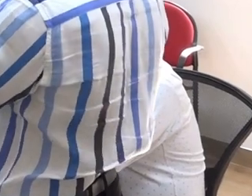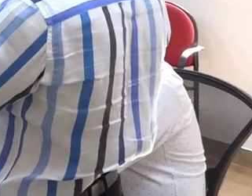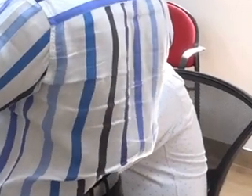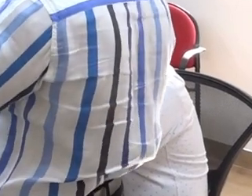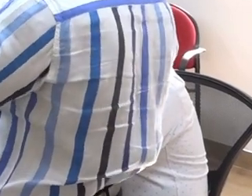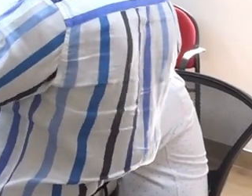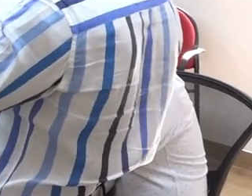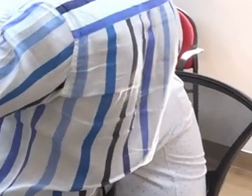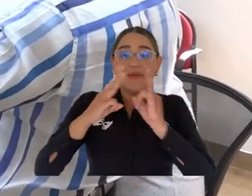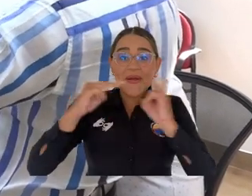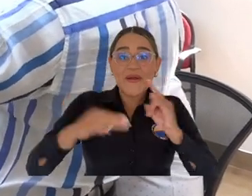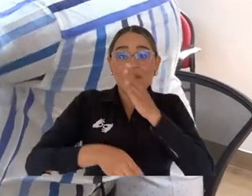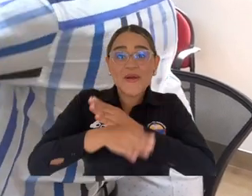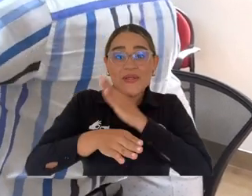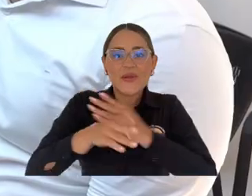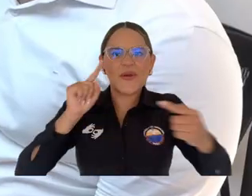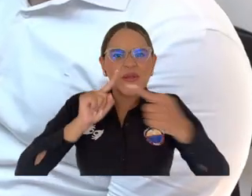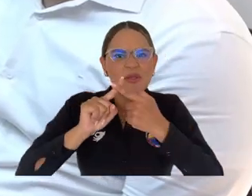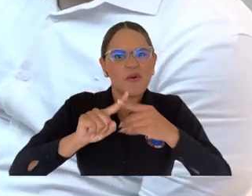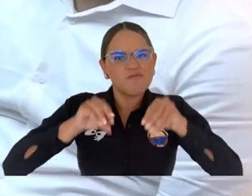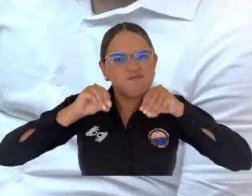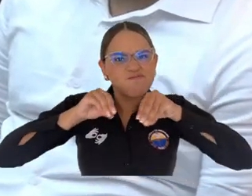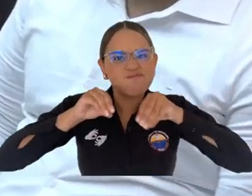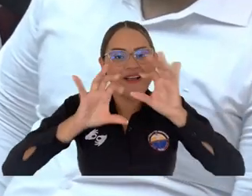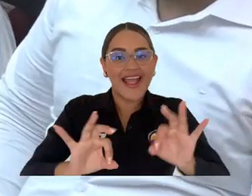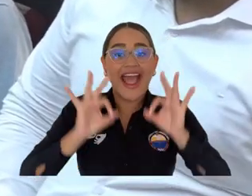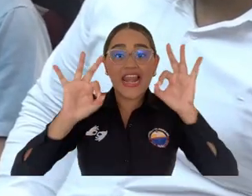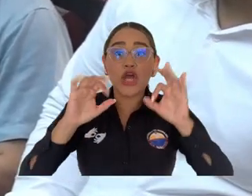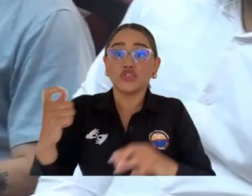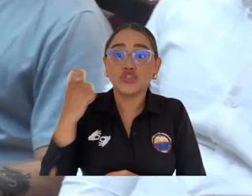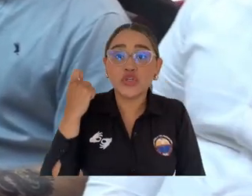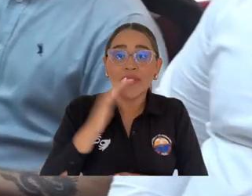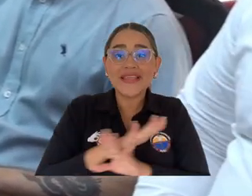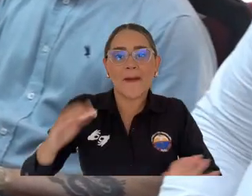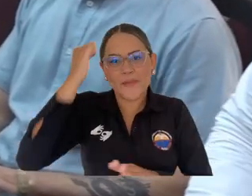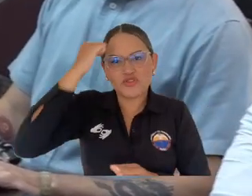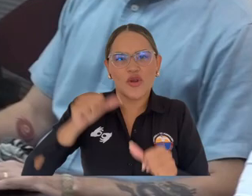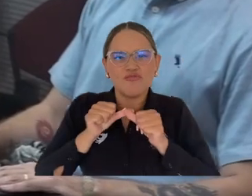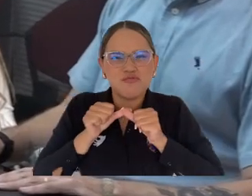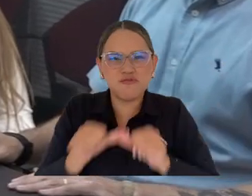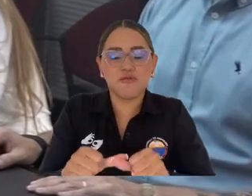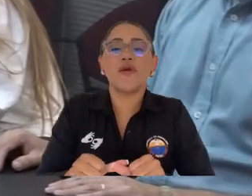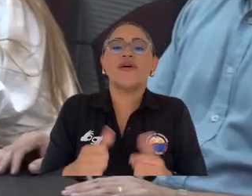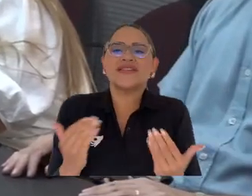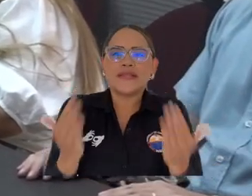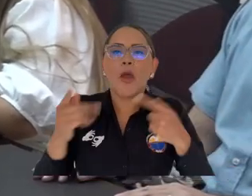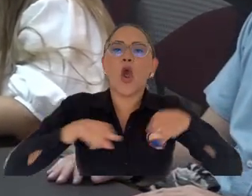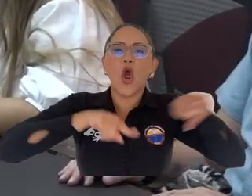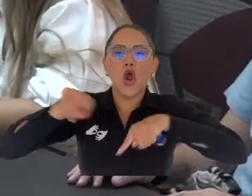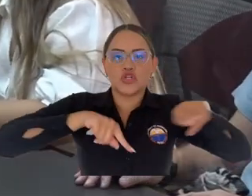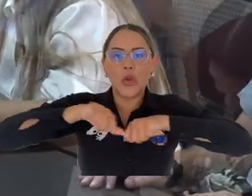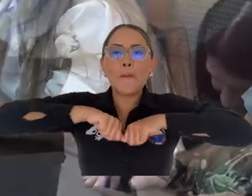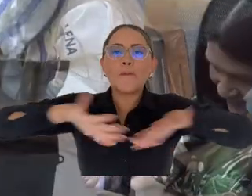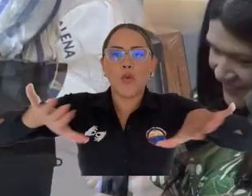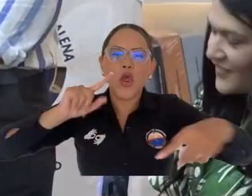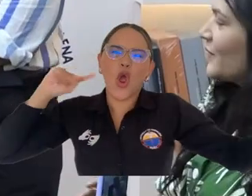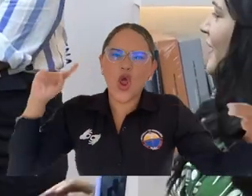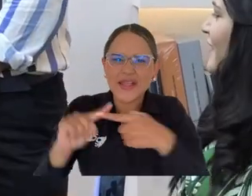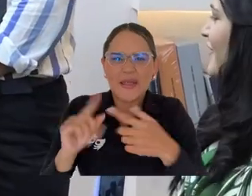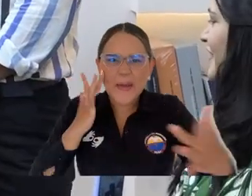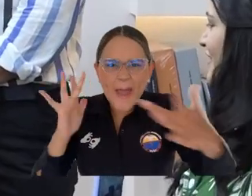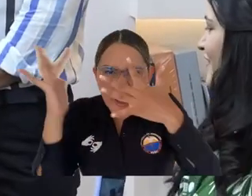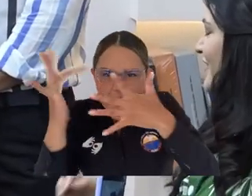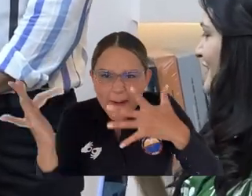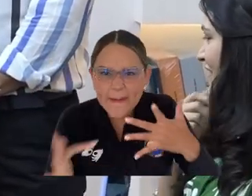La Universidad del Magdalena continúa sembrando calidad. Recientemente, en un acto solemne, se oficializó la vinculación de nuevos